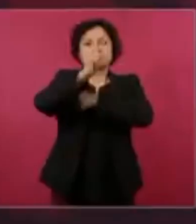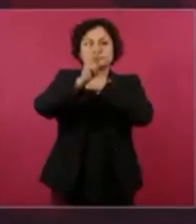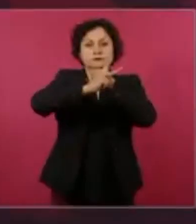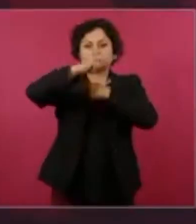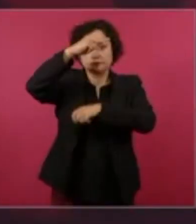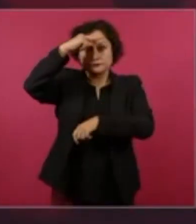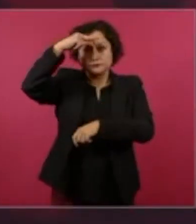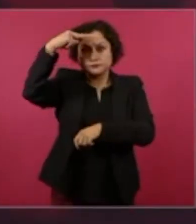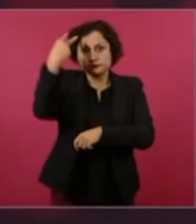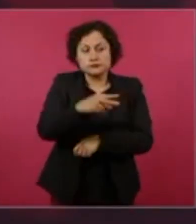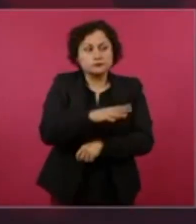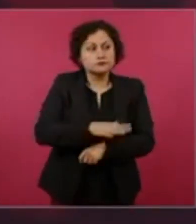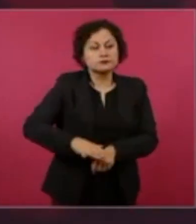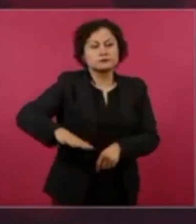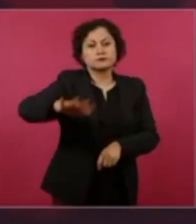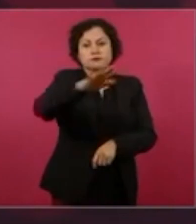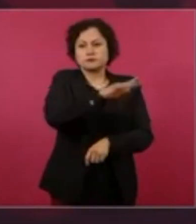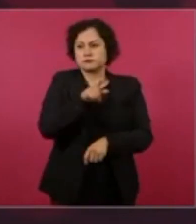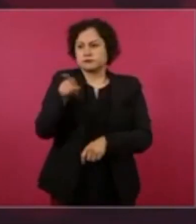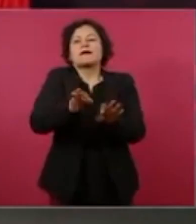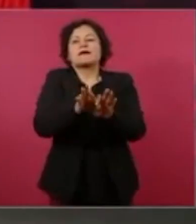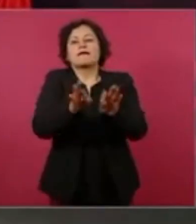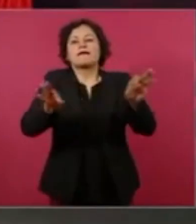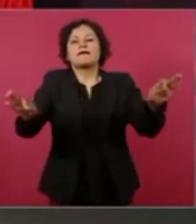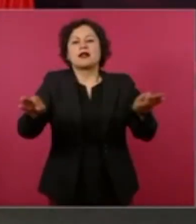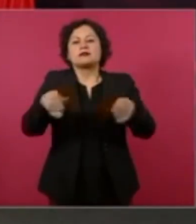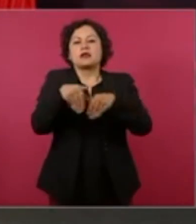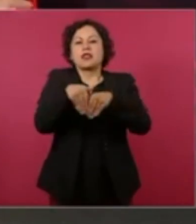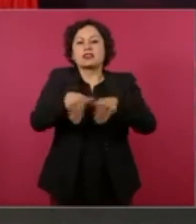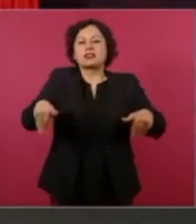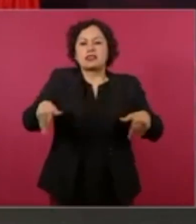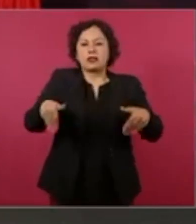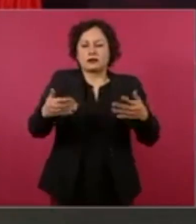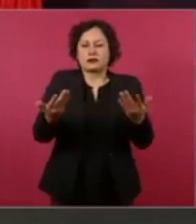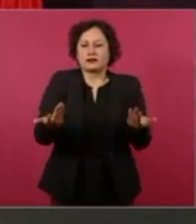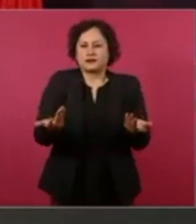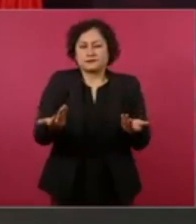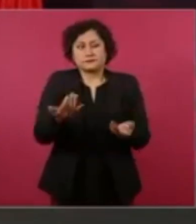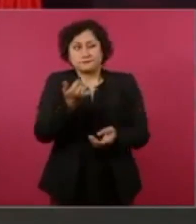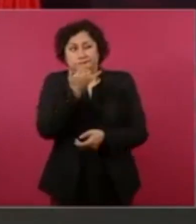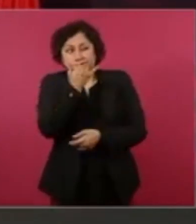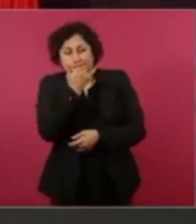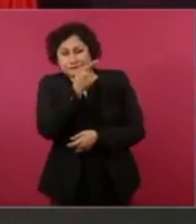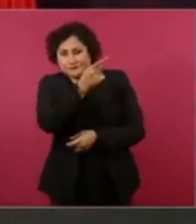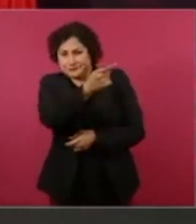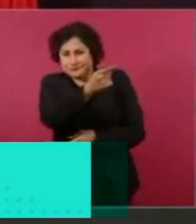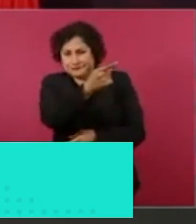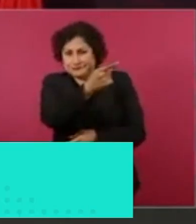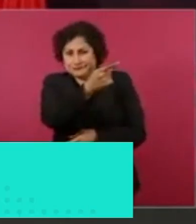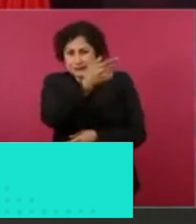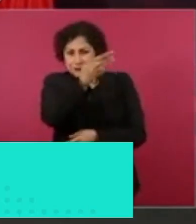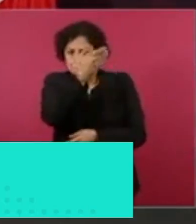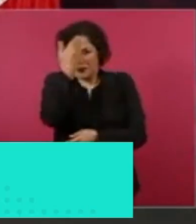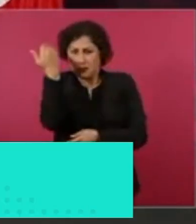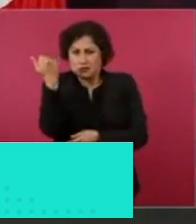el desarrollo del país y el bienestar del pueblo. Se olvidan que la raya está pintada